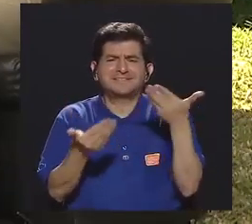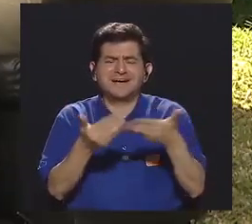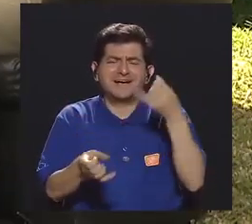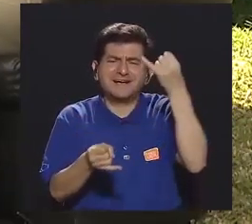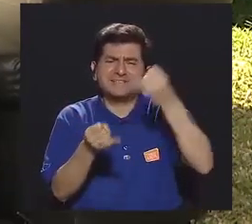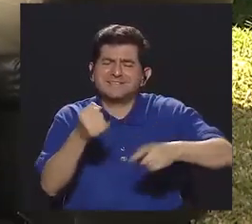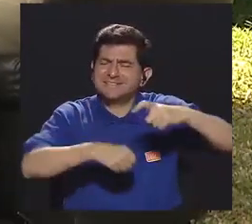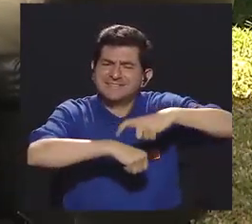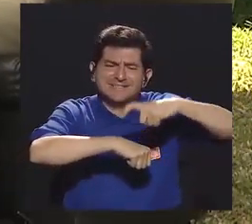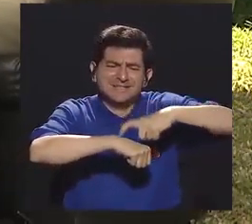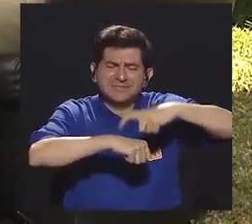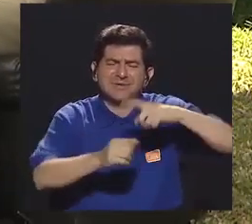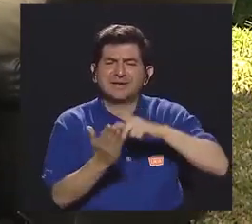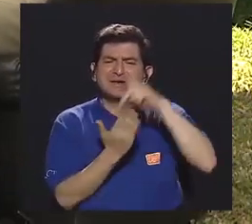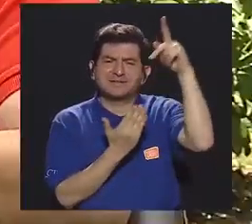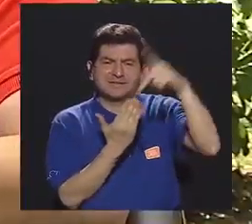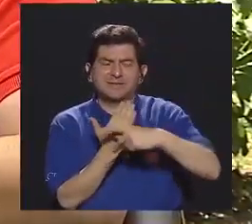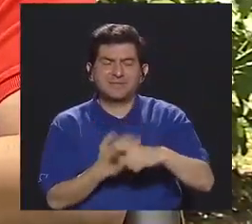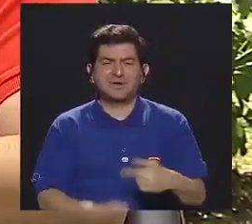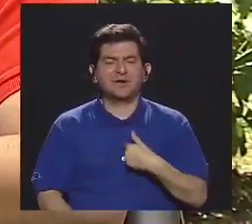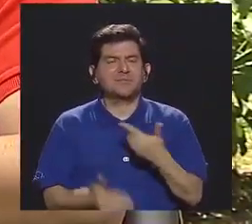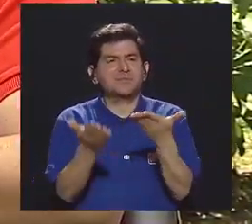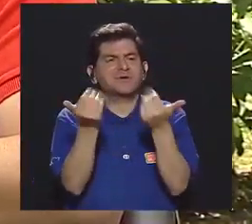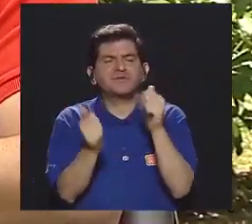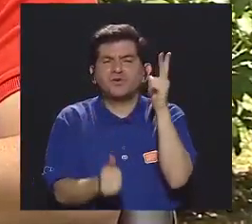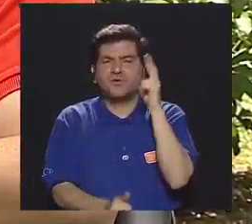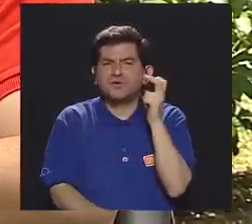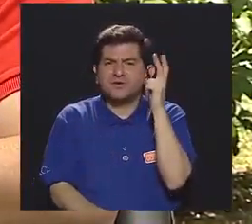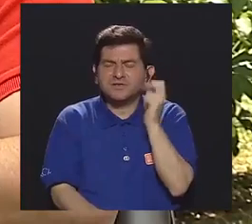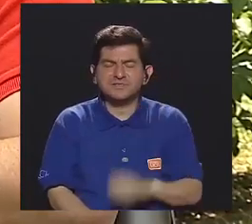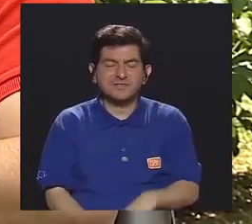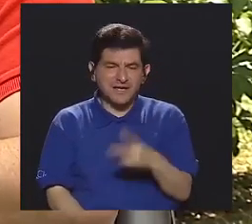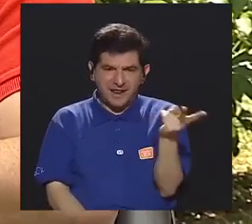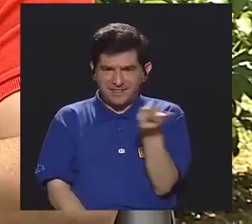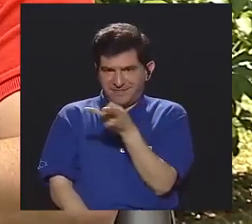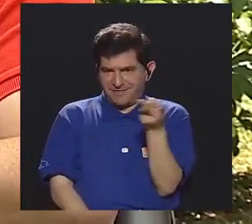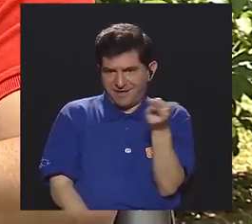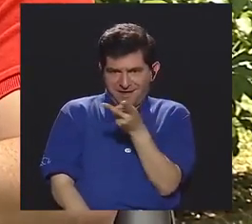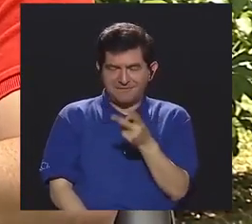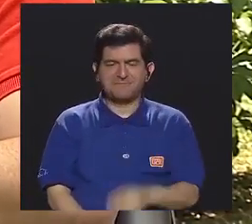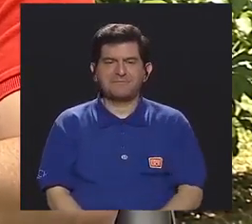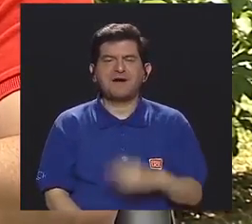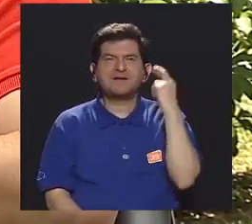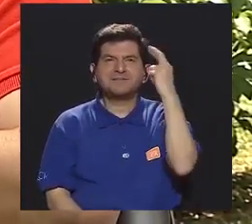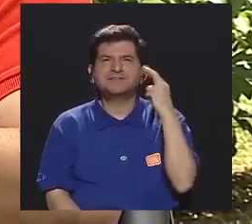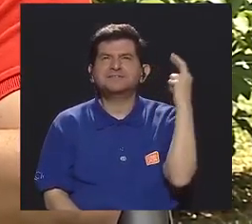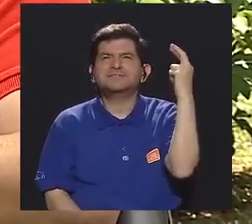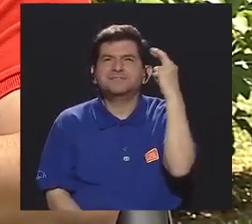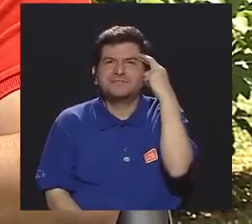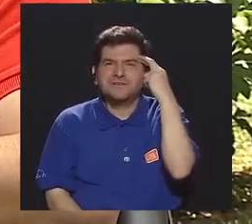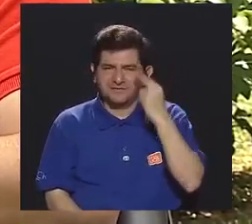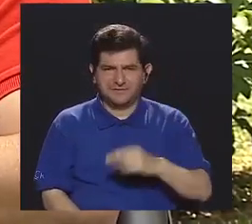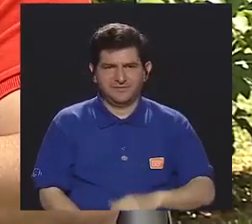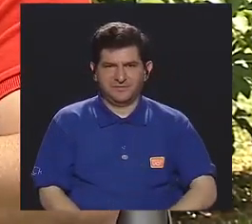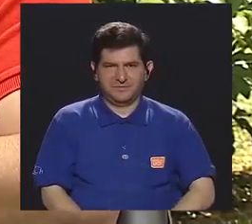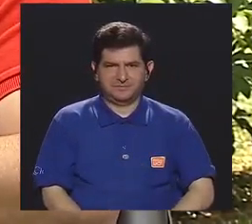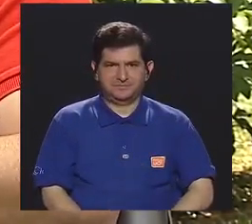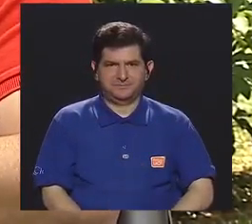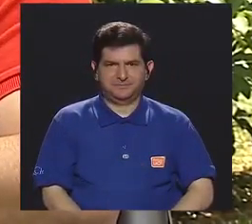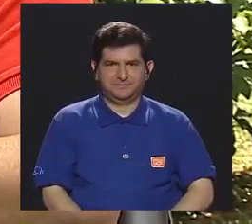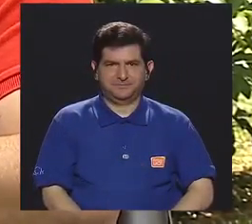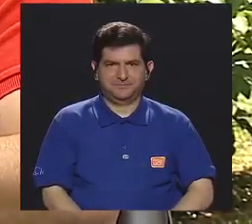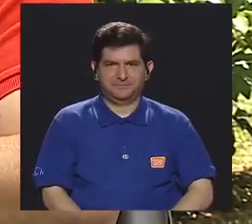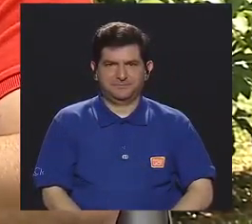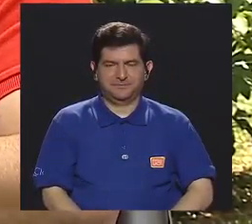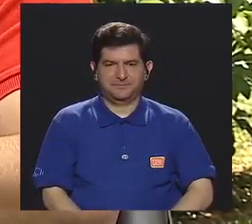casi se nos va acabando el programa, pero sí me gustaría escuchar de parte de las dos una reflexión en términos de que,